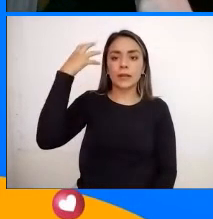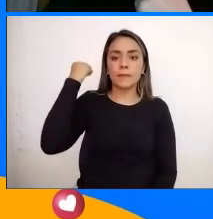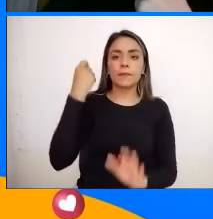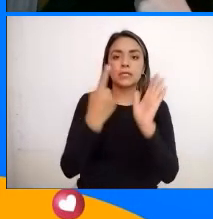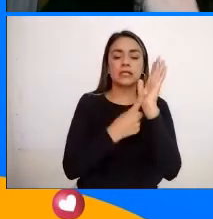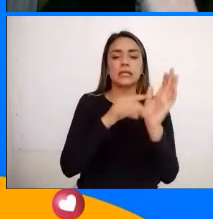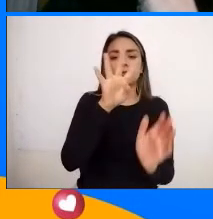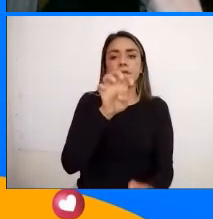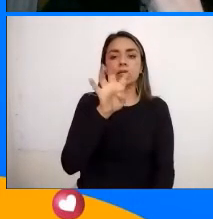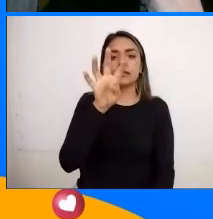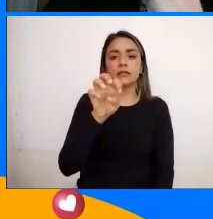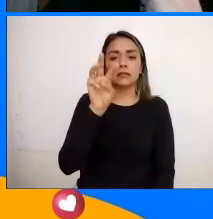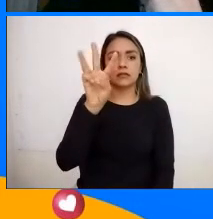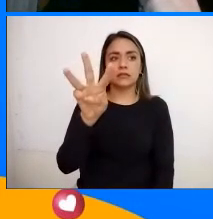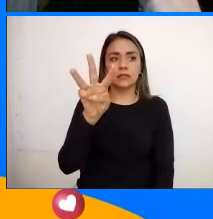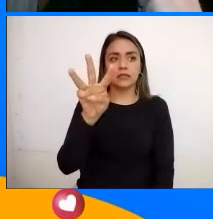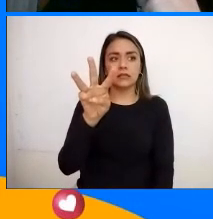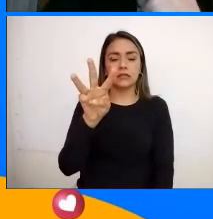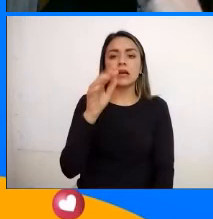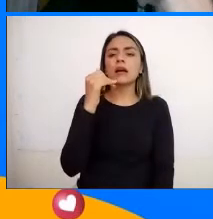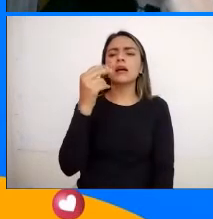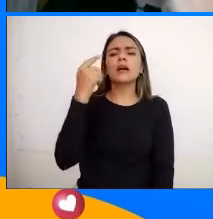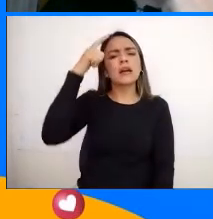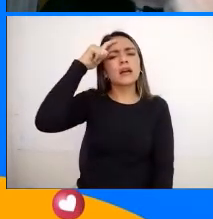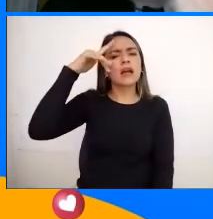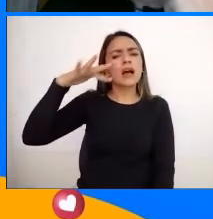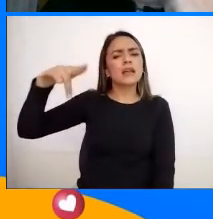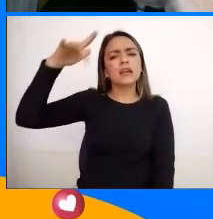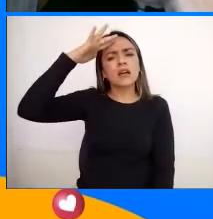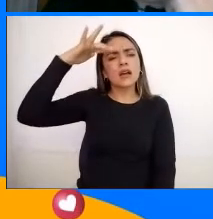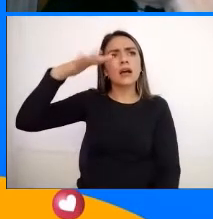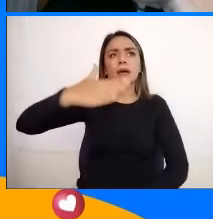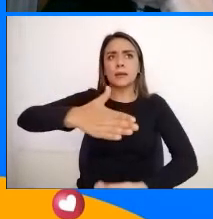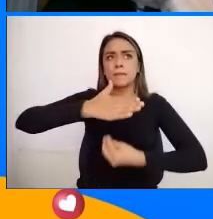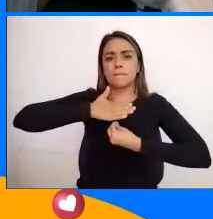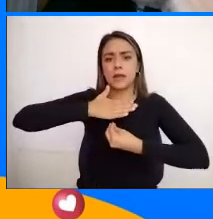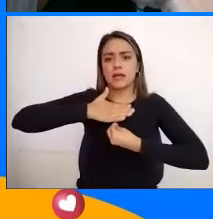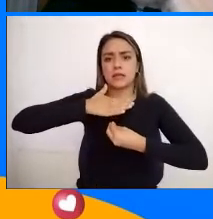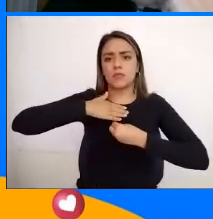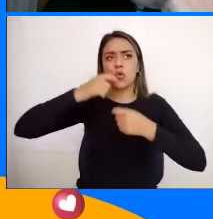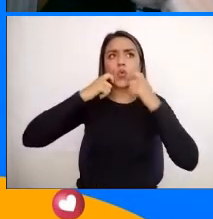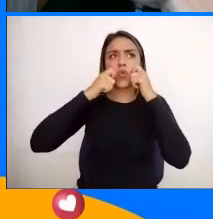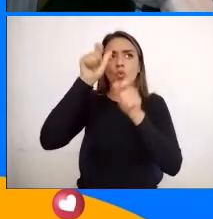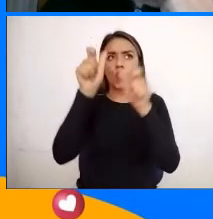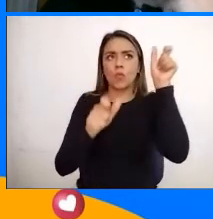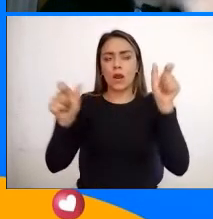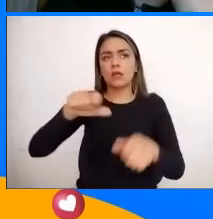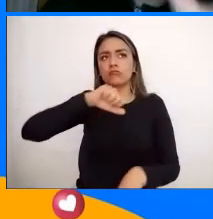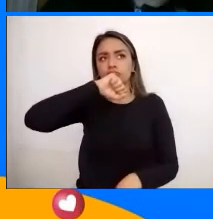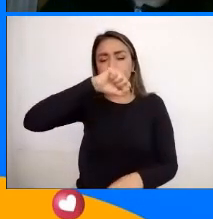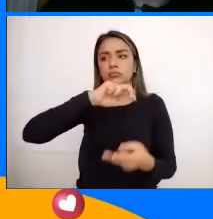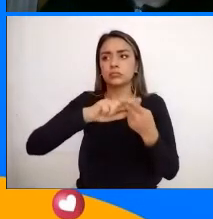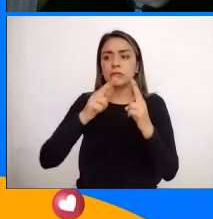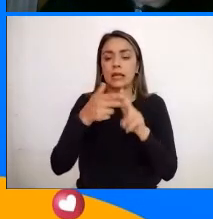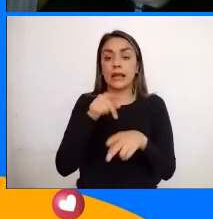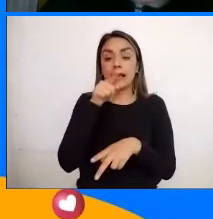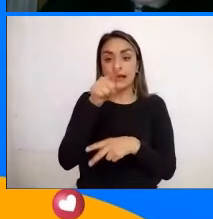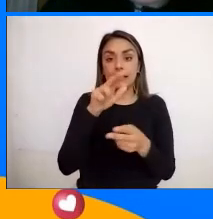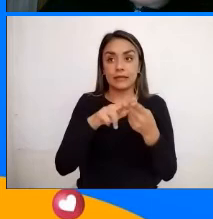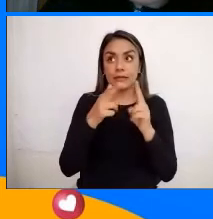En Cartagena Declarada Patrimonio De la Humanidad ¿Listo? Entonces Desde